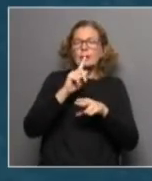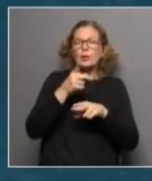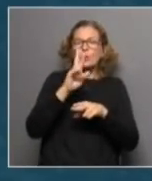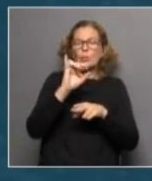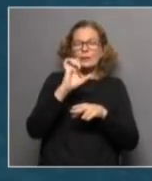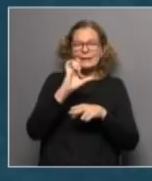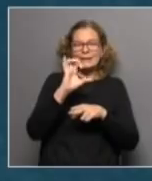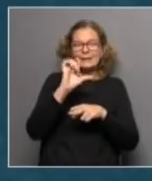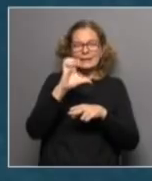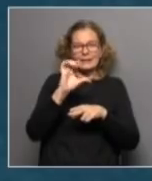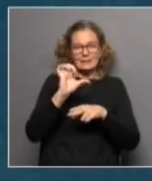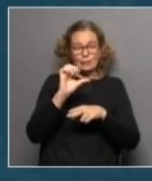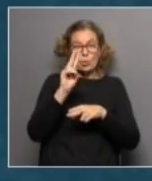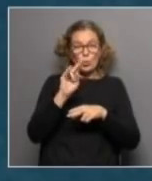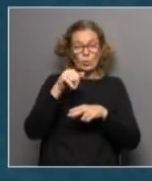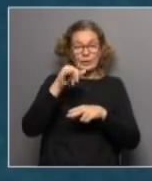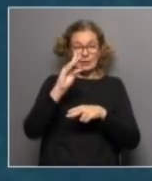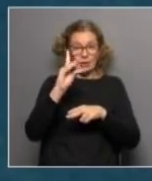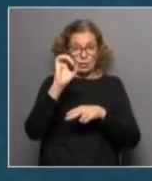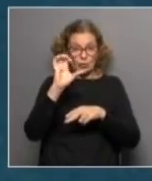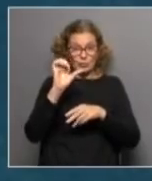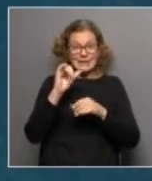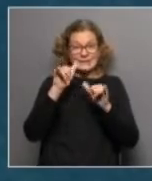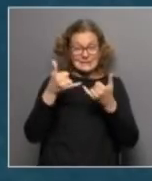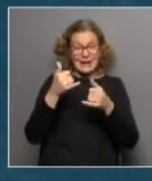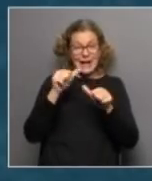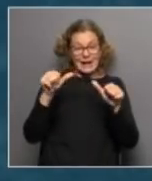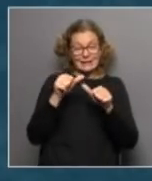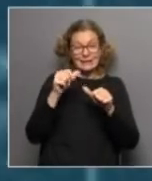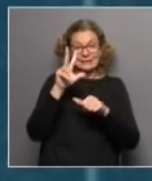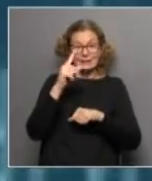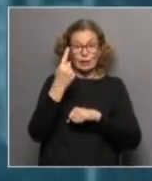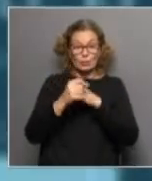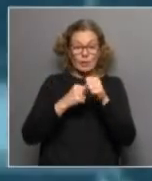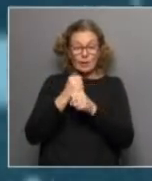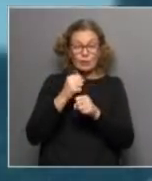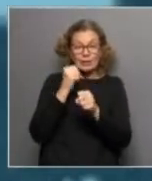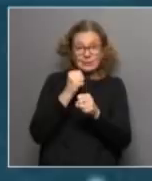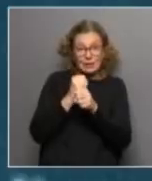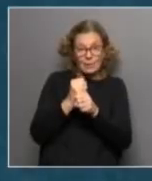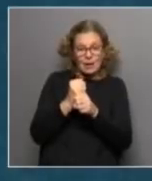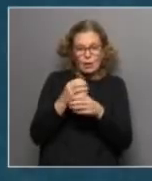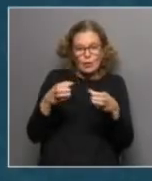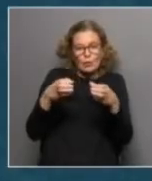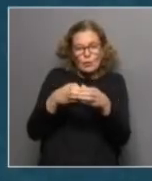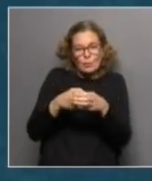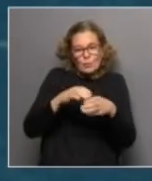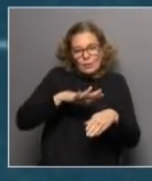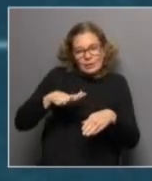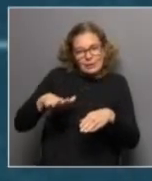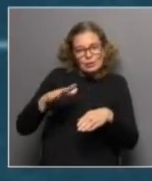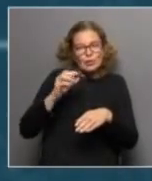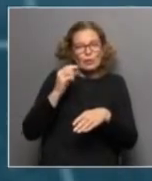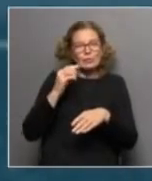surgió en el 1989 y ya hace 31 años que trabaja con situaciones de extrema vulnerabilidad en niñas, niños y